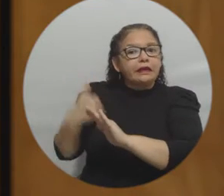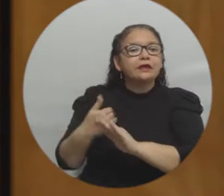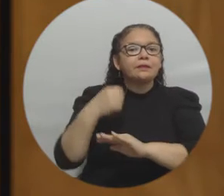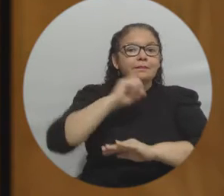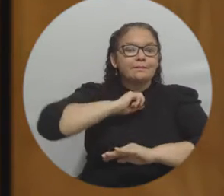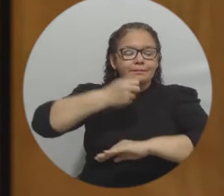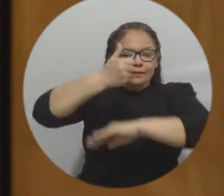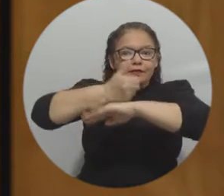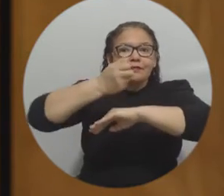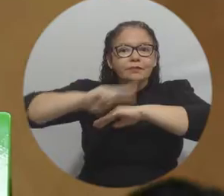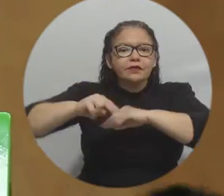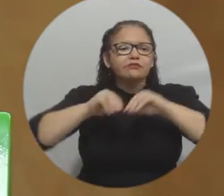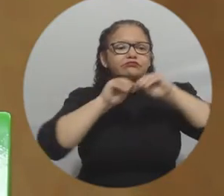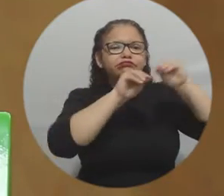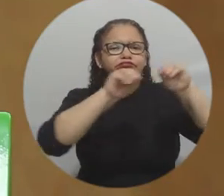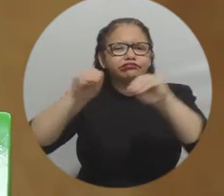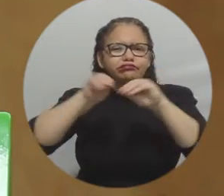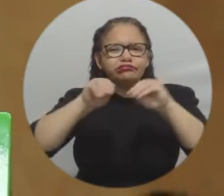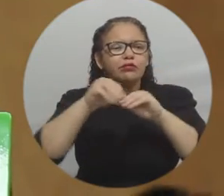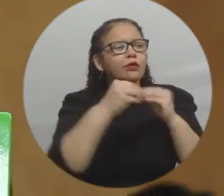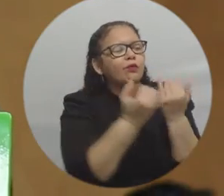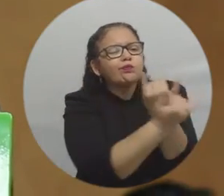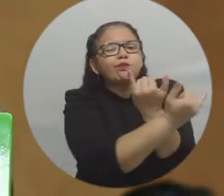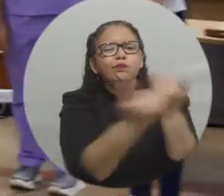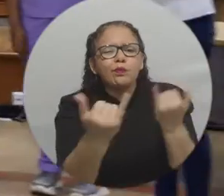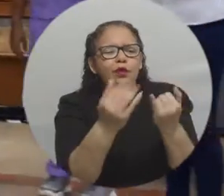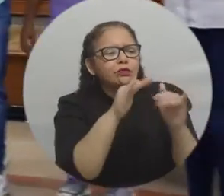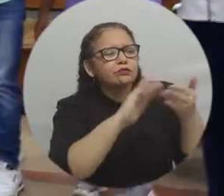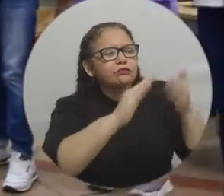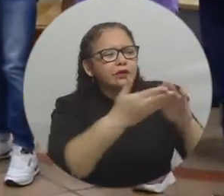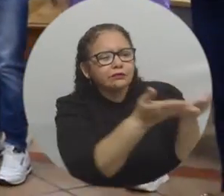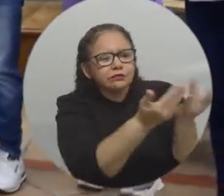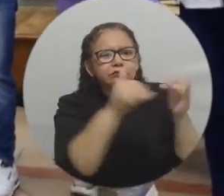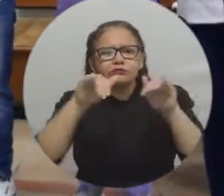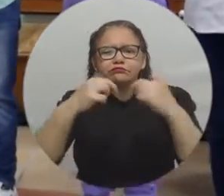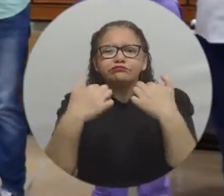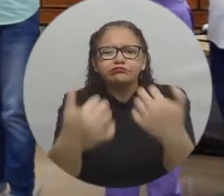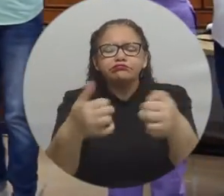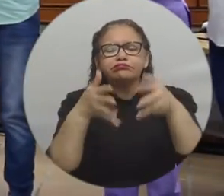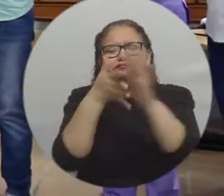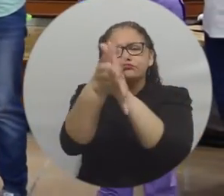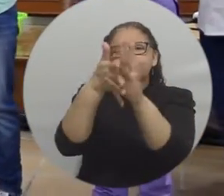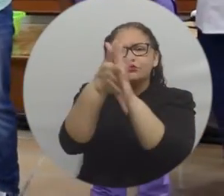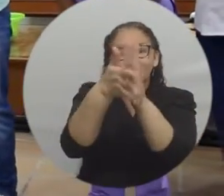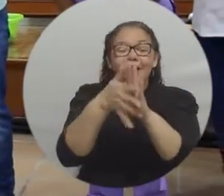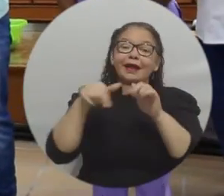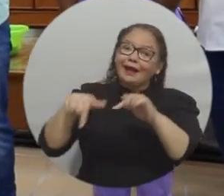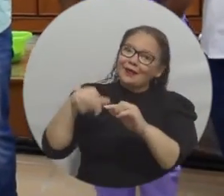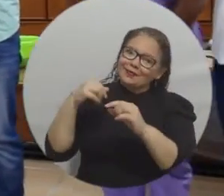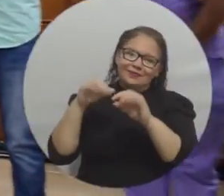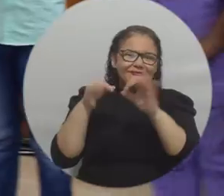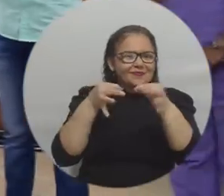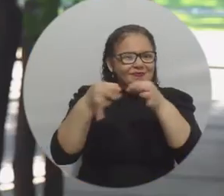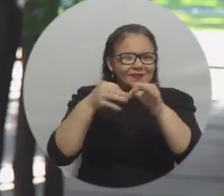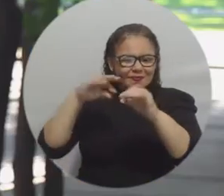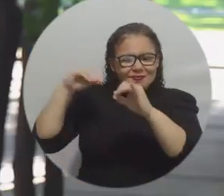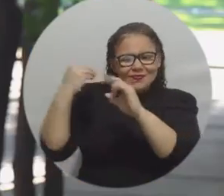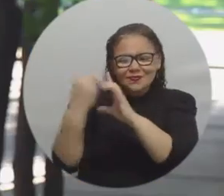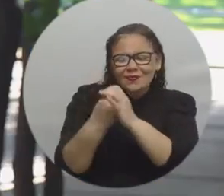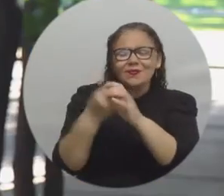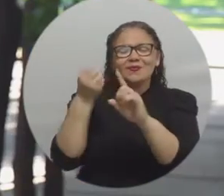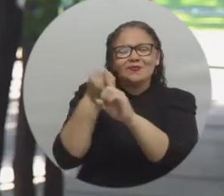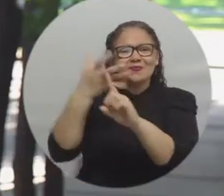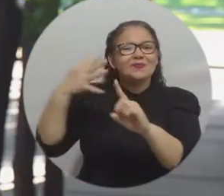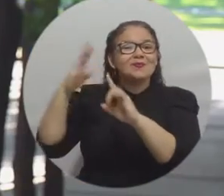Vicerrectoría Académica ante la población universitaria diversa, bajo el cumplimiento del espíritu incluyente e innovador de la alma mater. Con